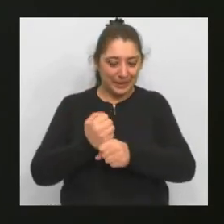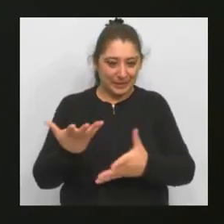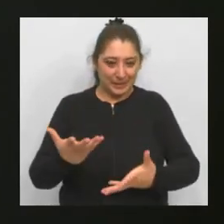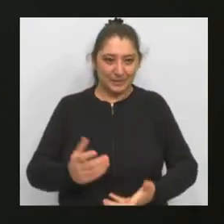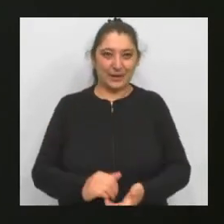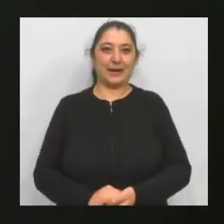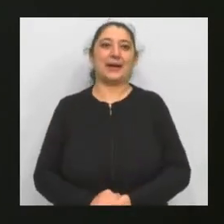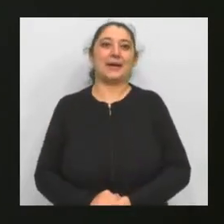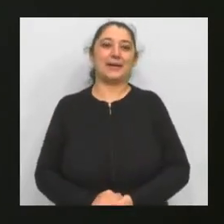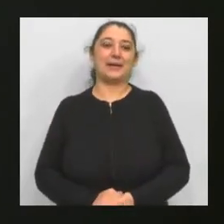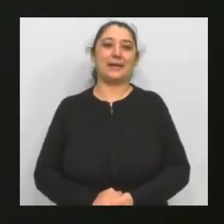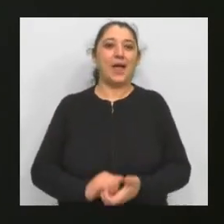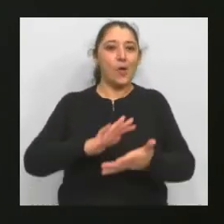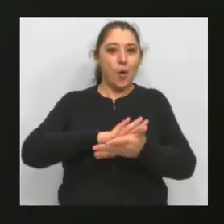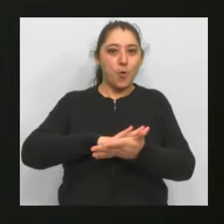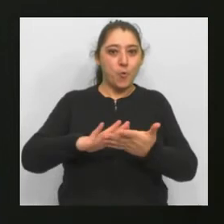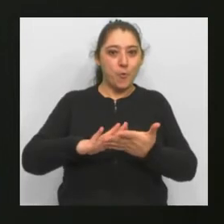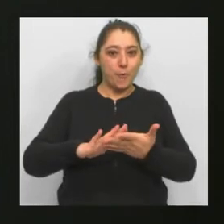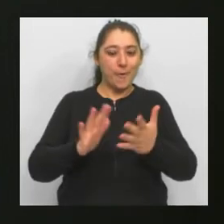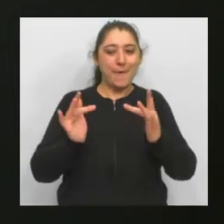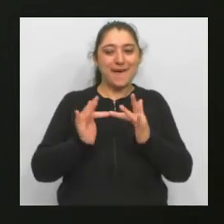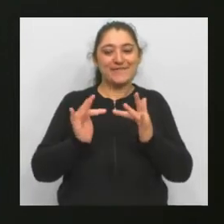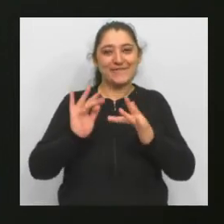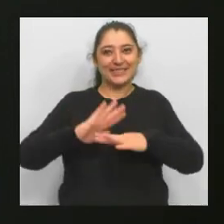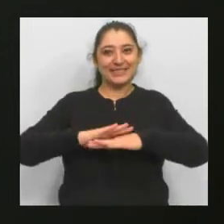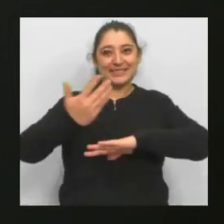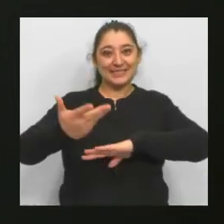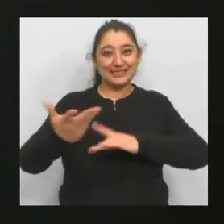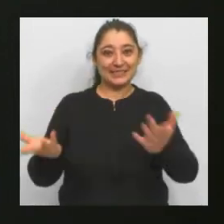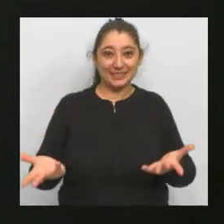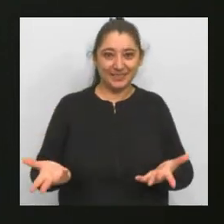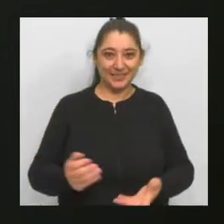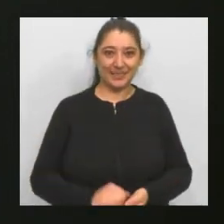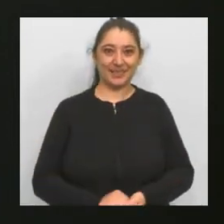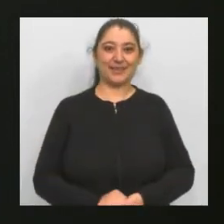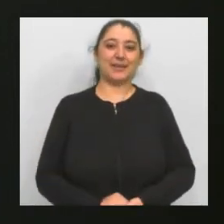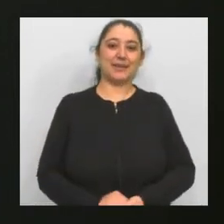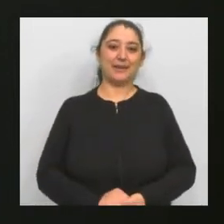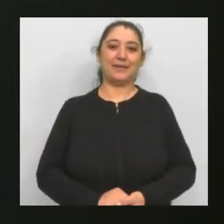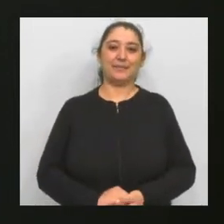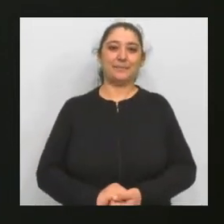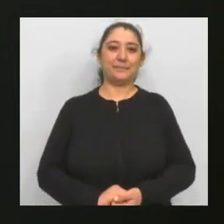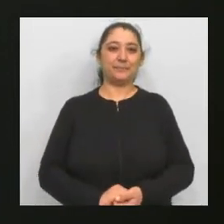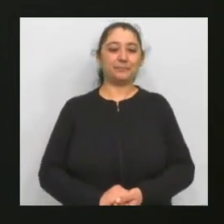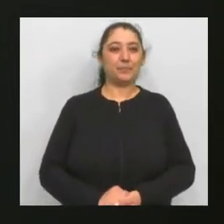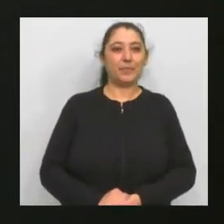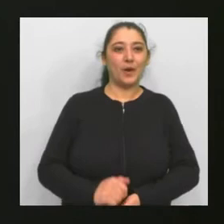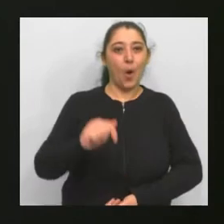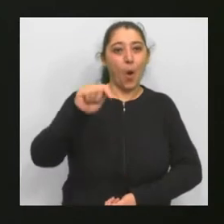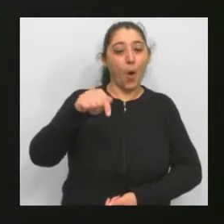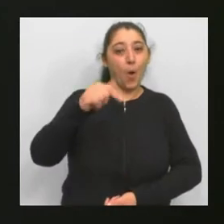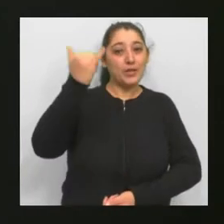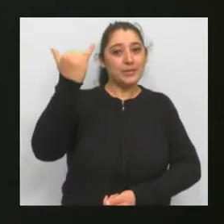Porque uno dice, bueno, no tan solo que uno planifica desde un escritorio, sino yendo hacia el otro, cuáles son las nuevas demandas. Y hoy